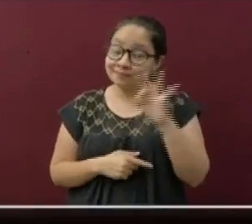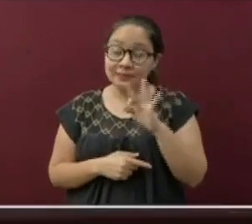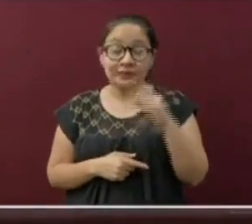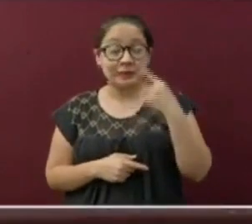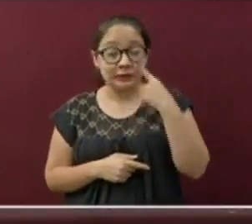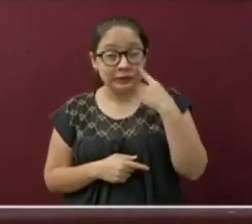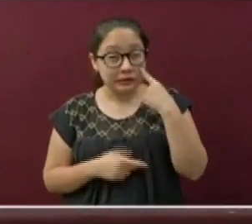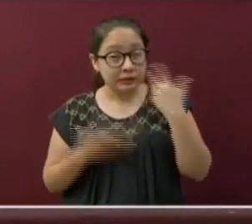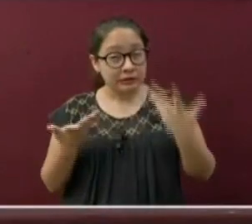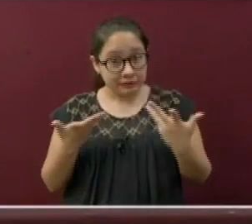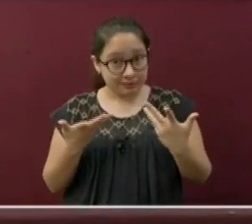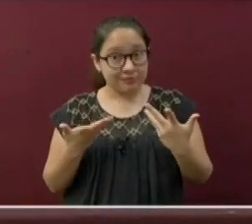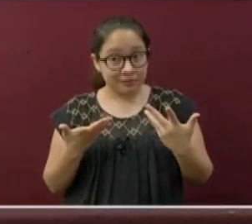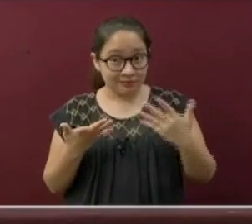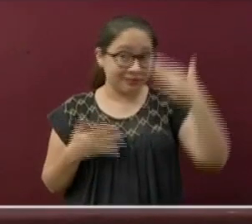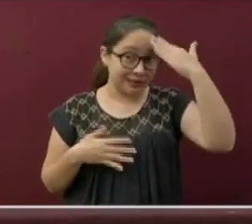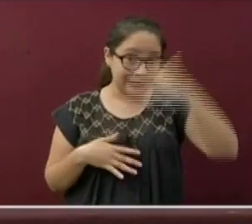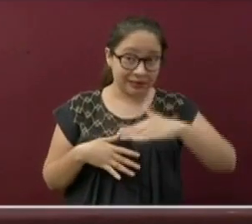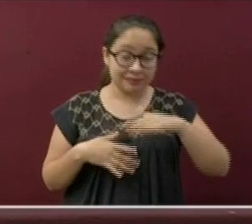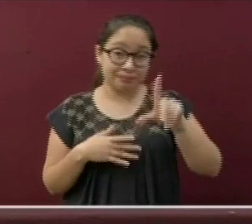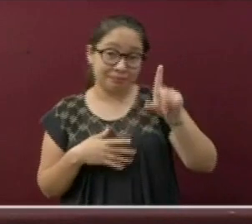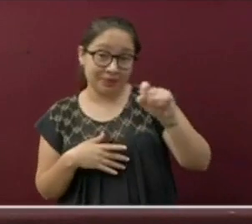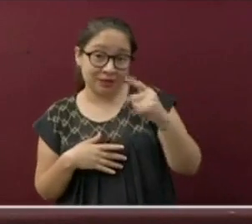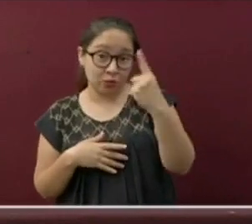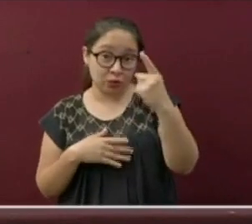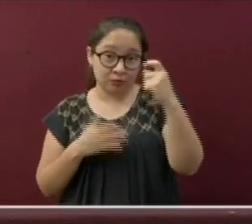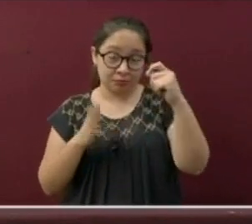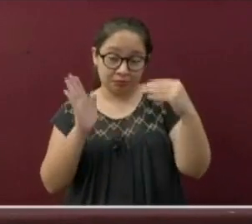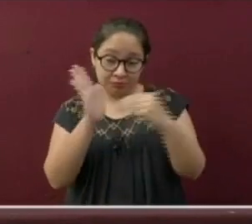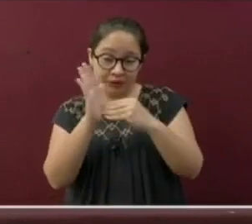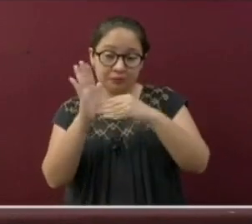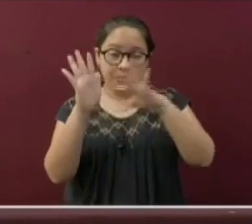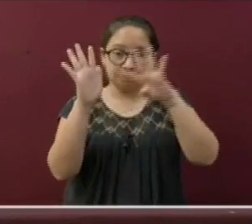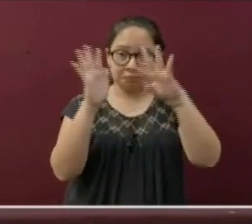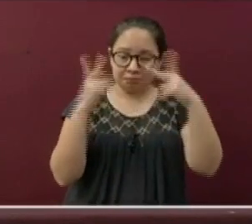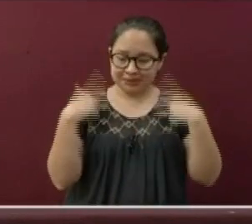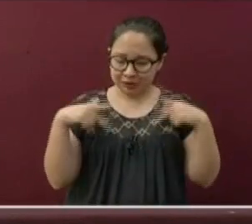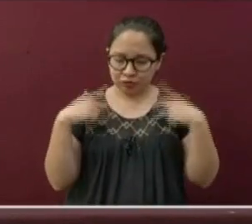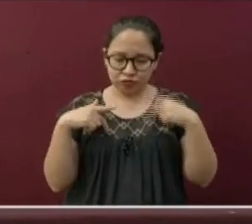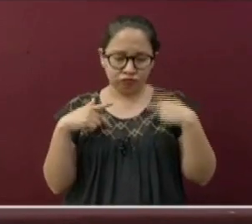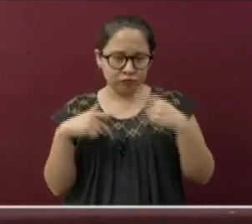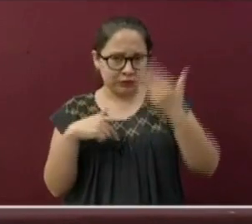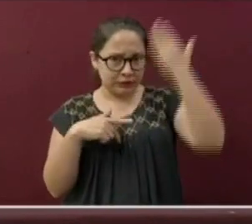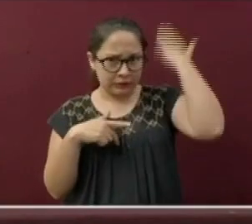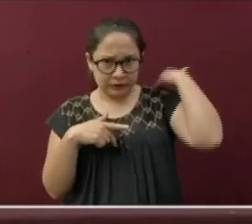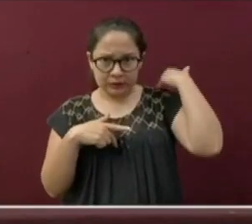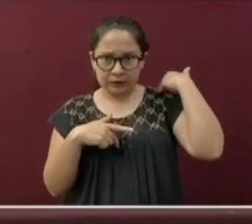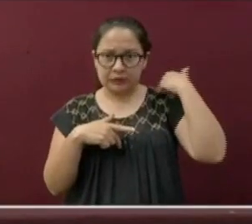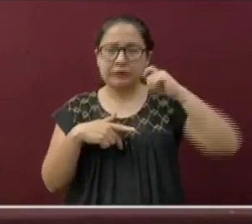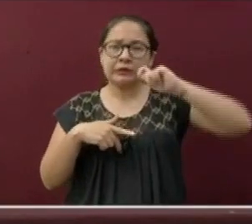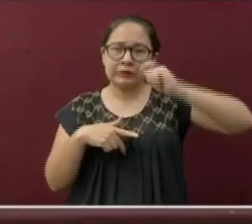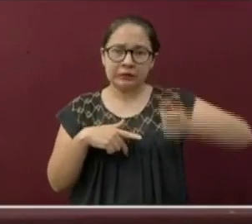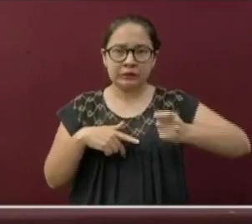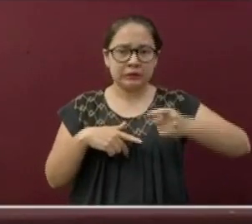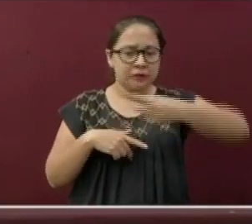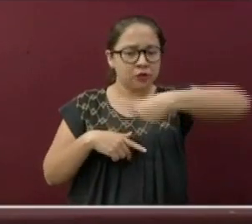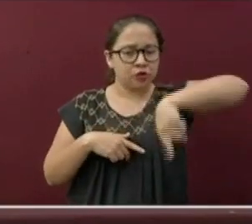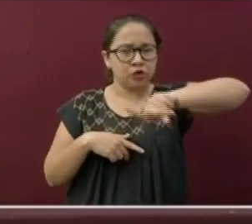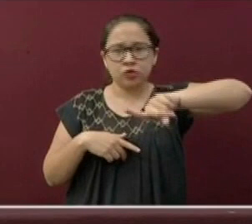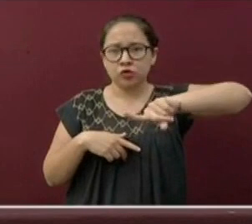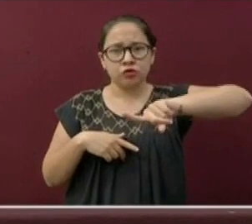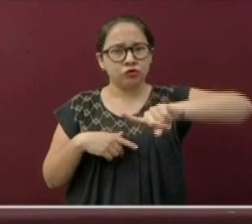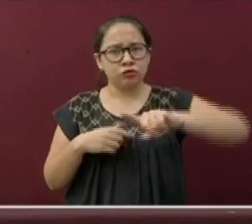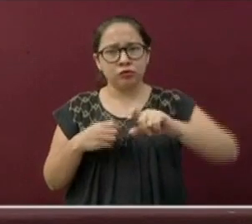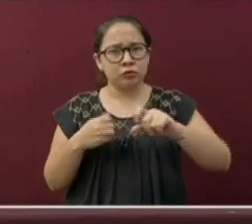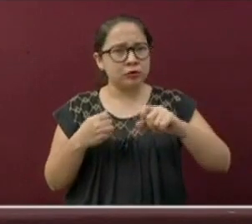contrario a los casi 21.000 pacientes positivos a COVID-19 que no presentaron ninguna